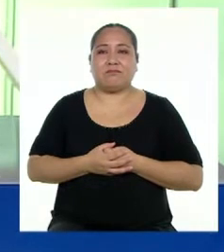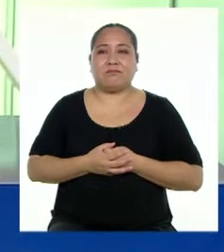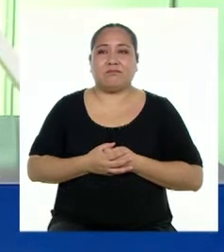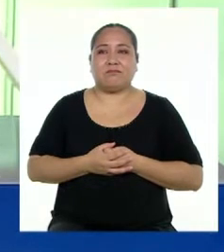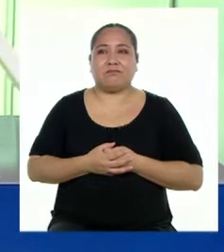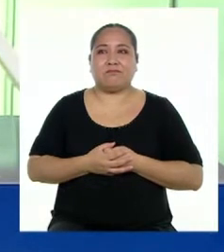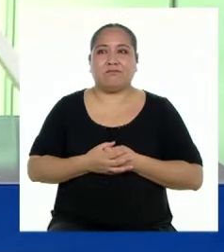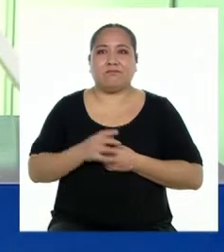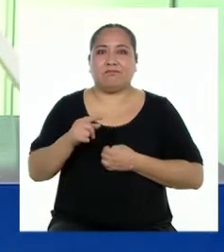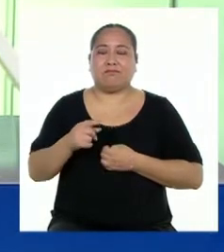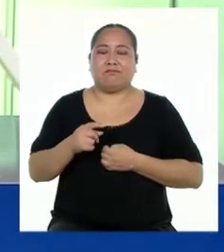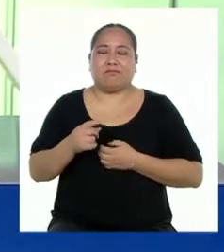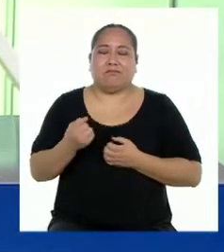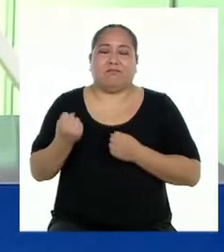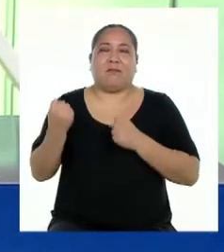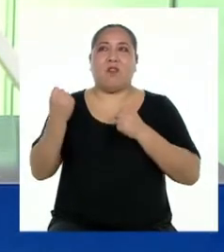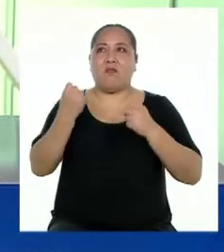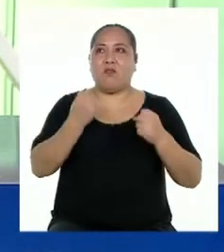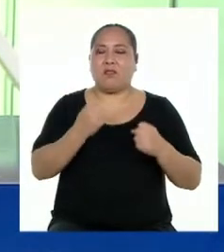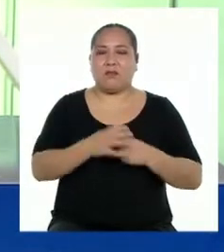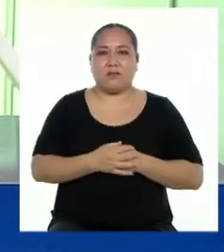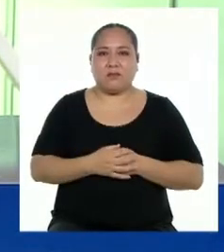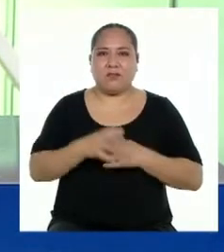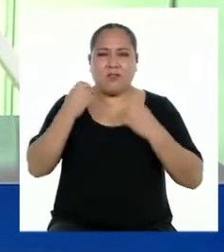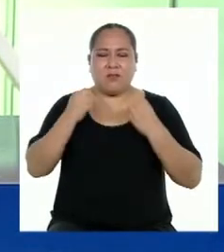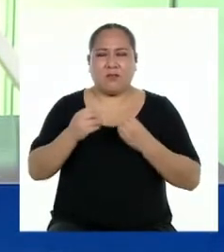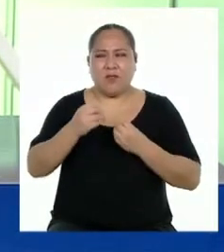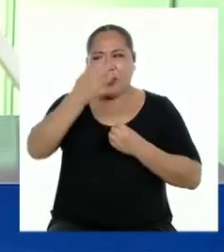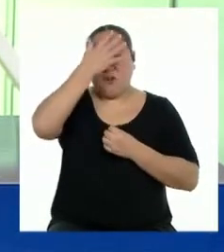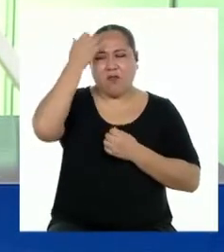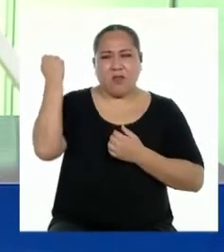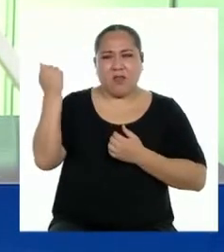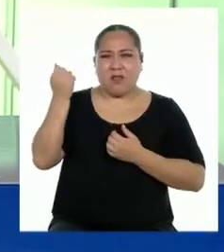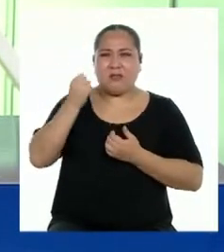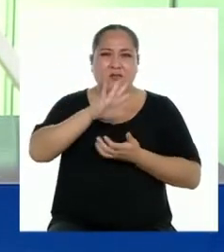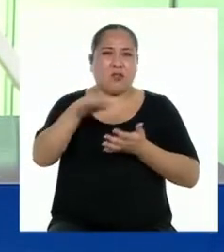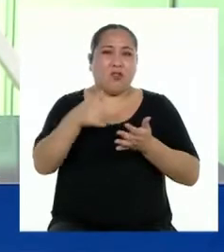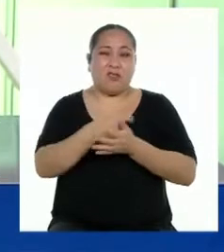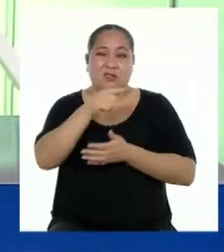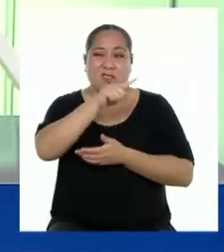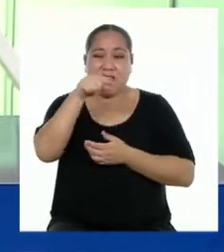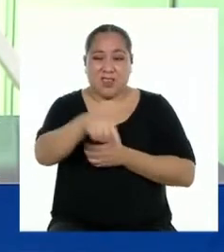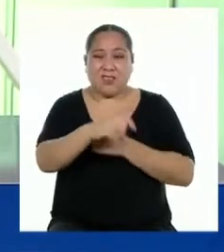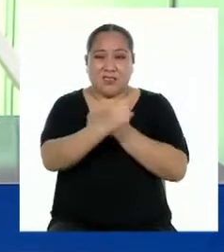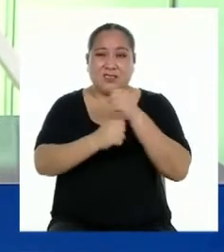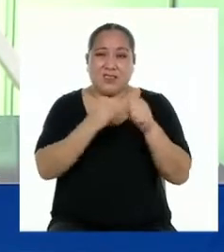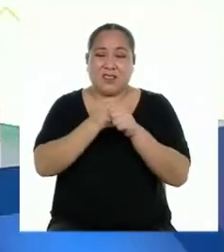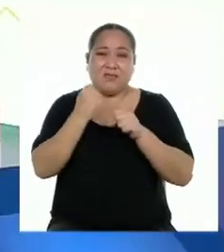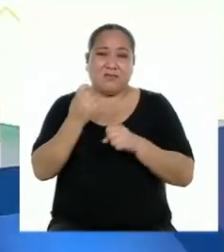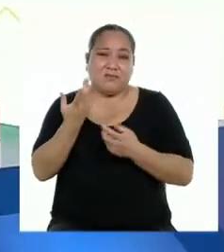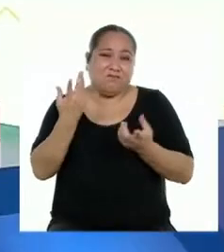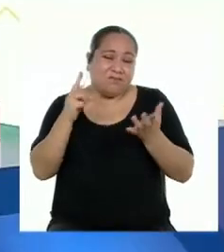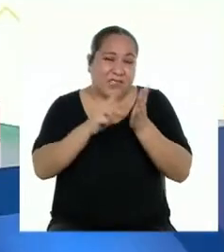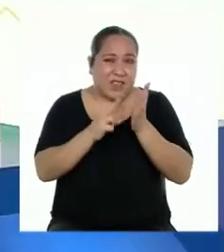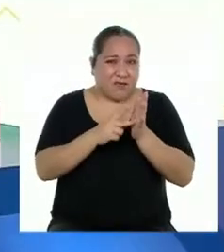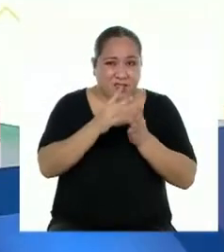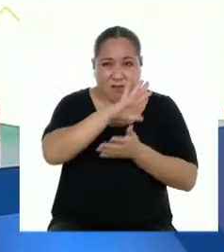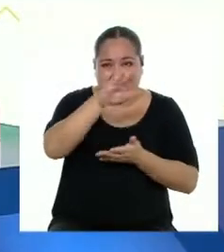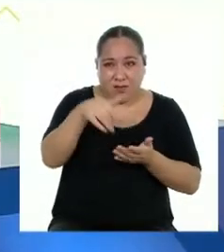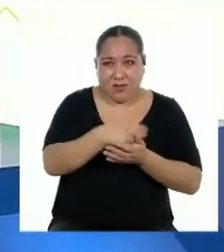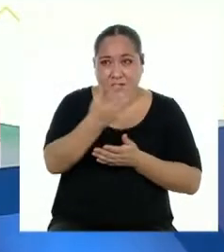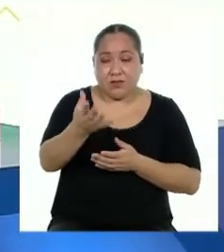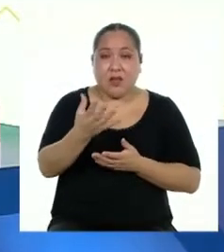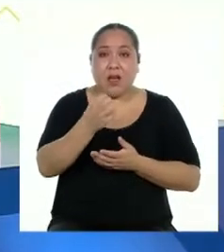¡Qué fuerte! Bueno, ¿cómo negar todo lo que este año ha significado para todas y todos? Hace unos días